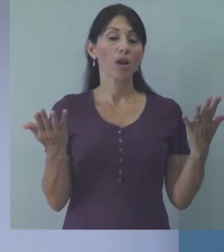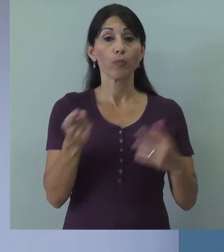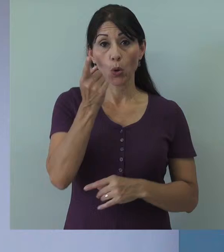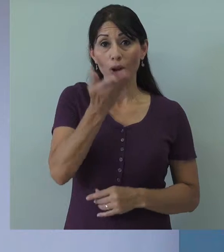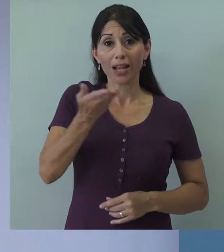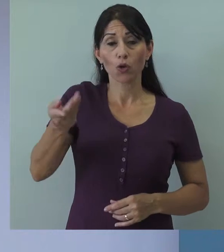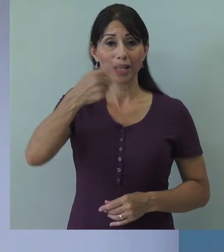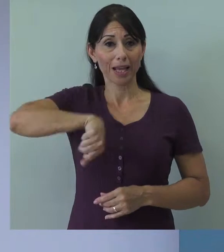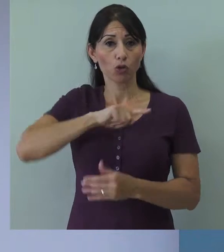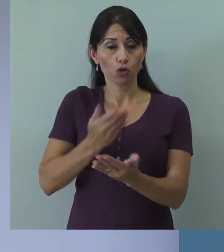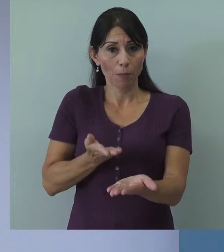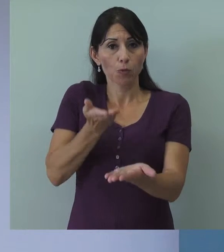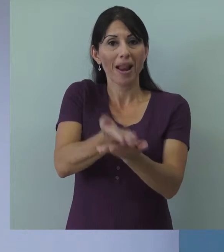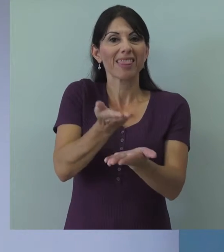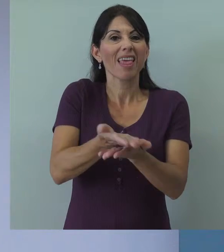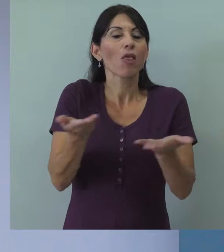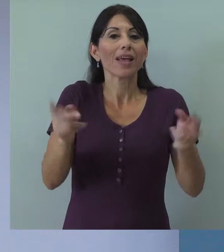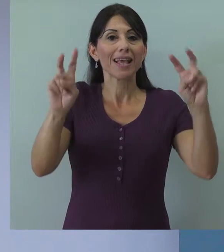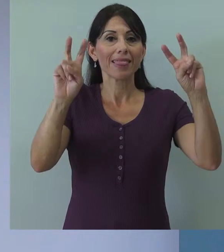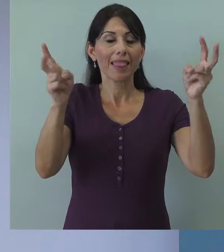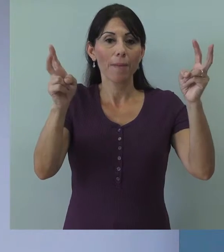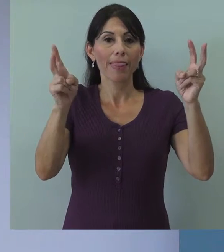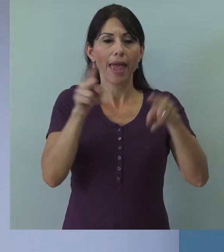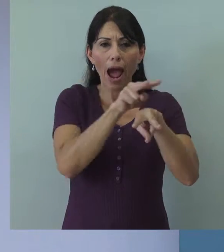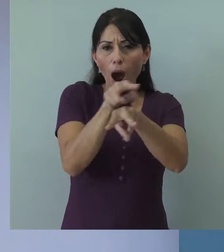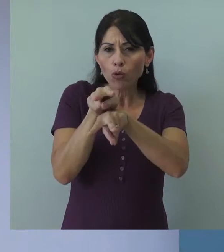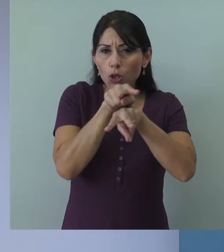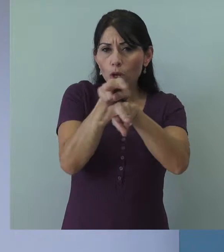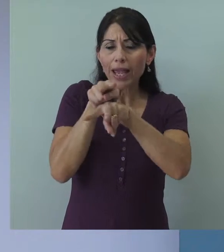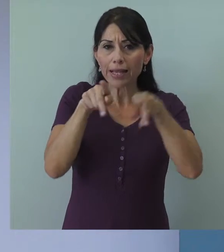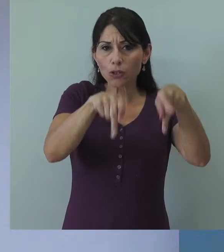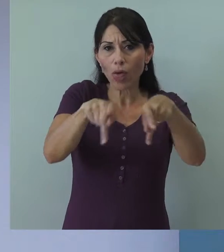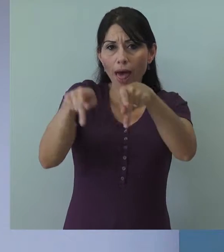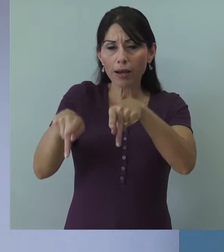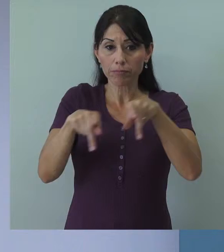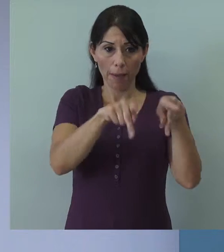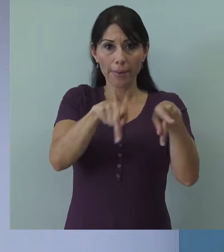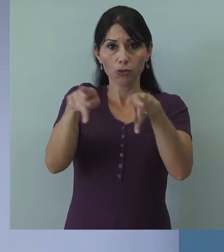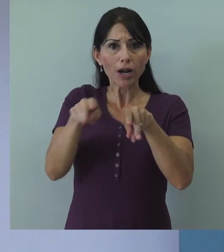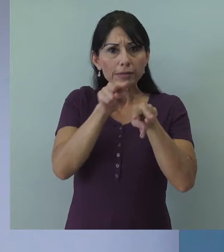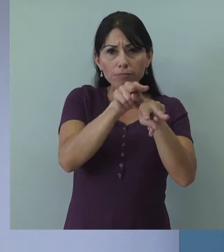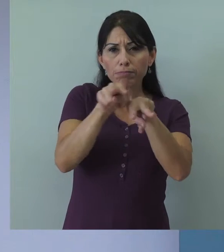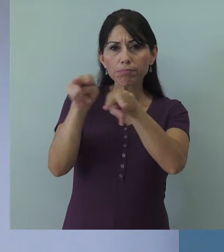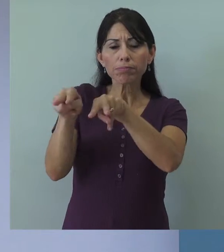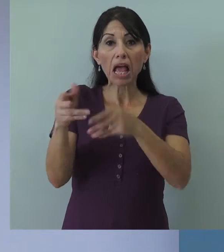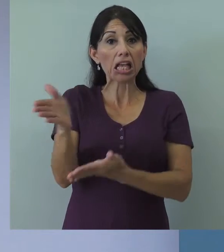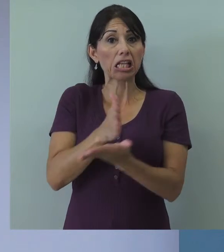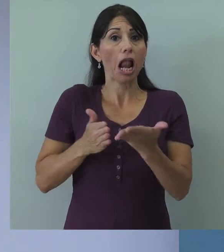Bueno, una de las cosas que hemos planteado como mecanismo es el tema de auditoría ciudadana, que es algo que hasta ahora no